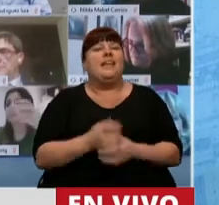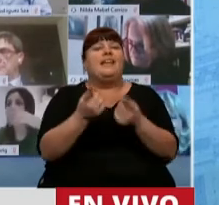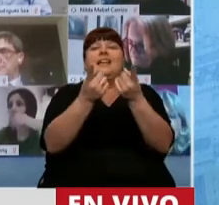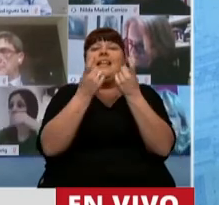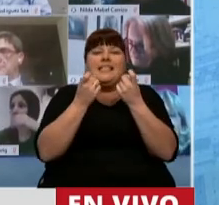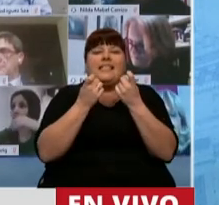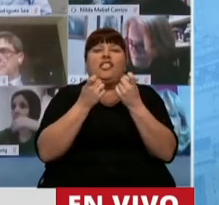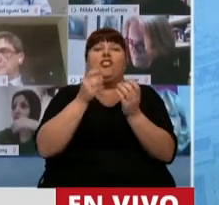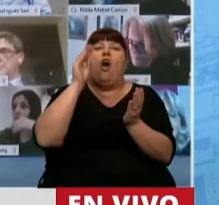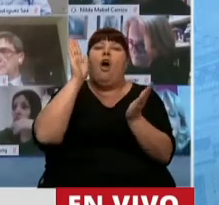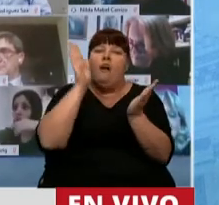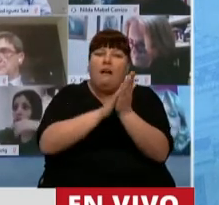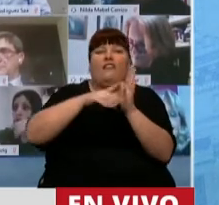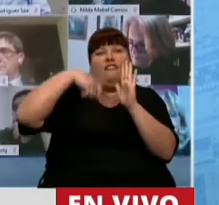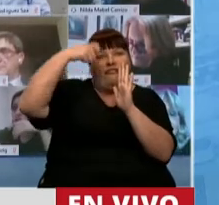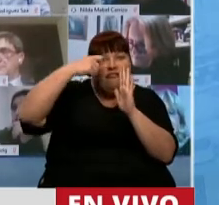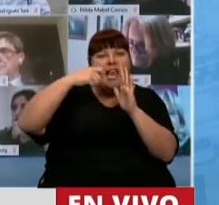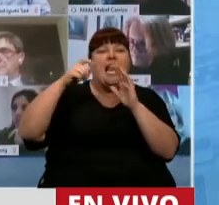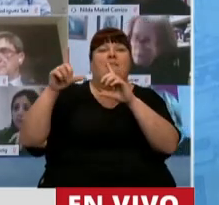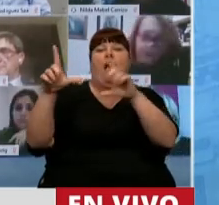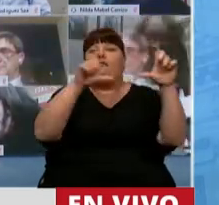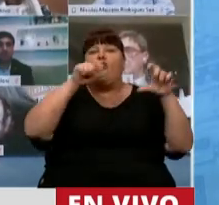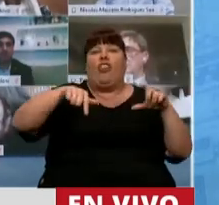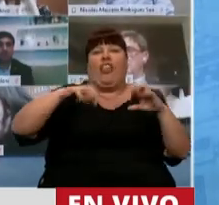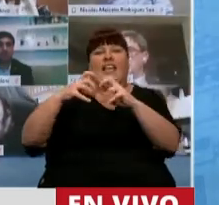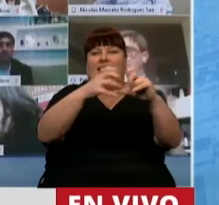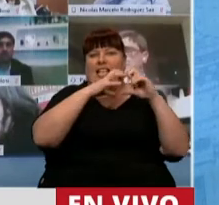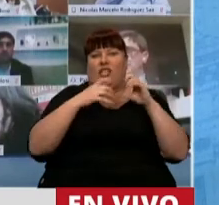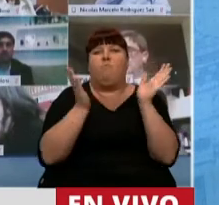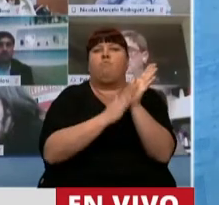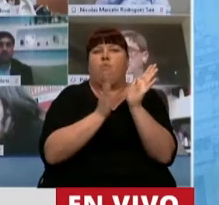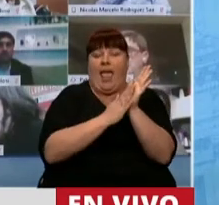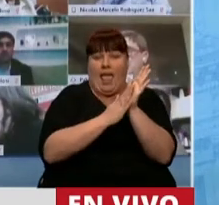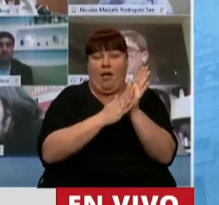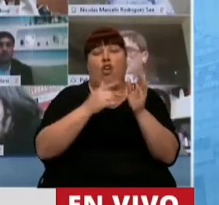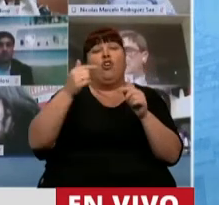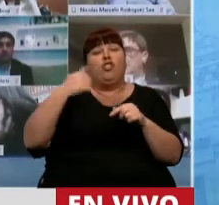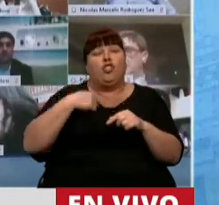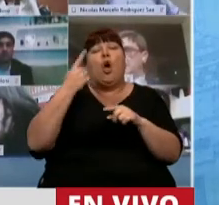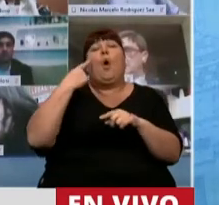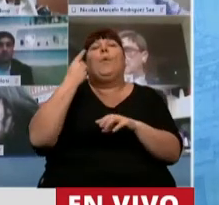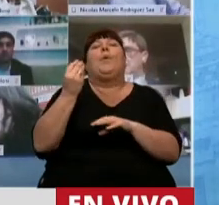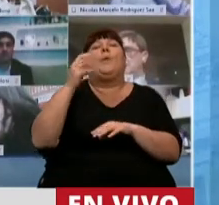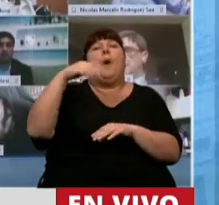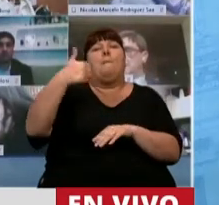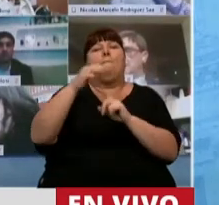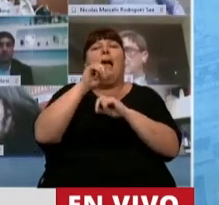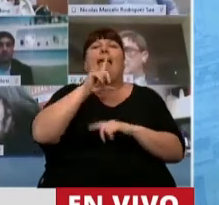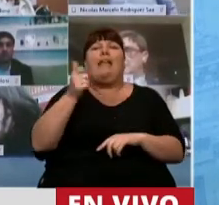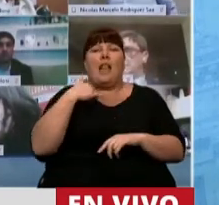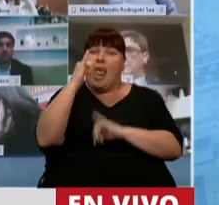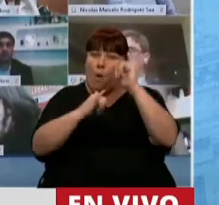necesitamos el registro fílmico y fotográfico de esta sesión, porque como vengo de la maqueta, le cuento